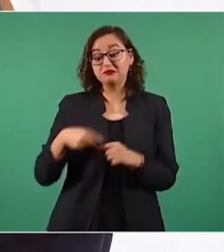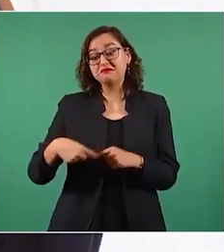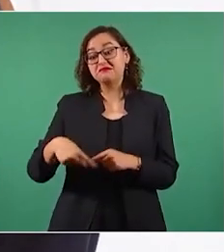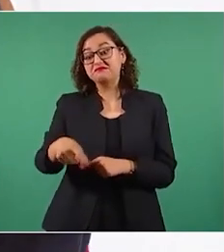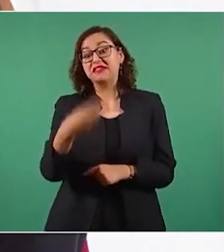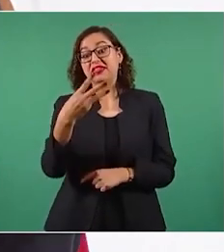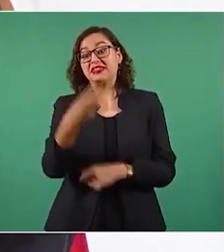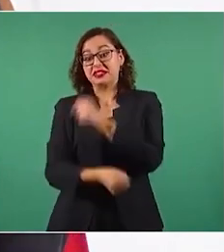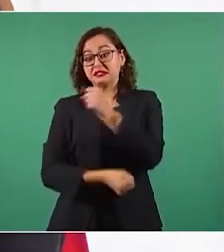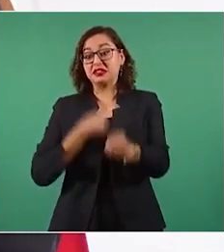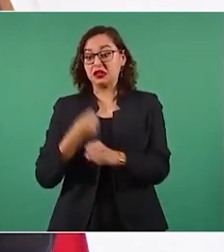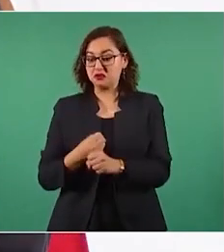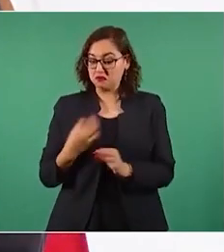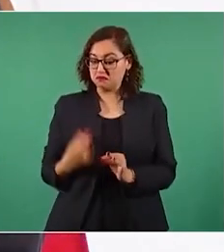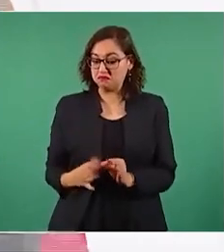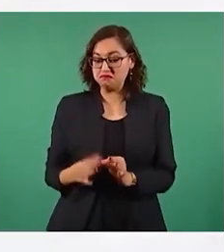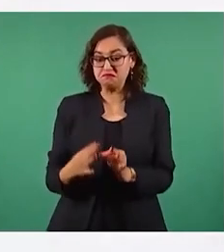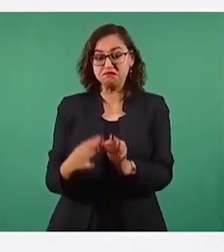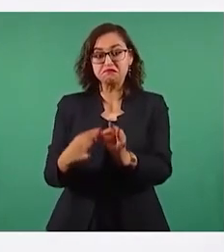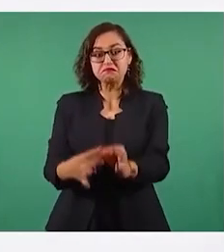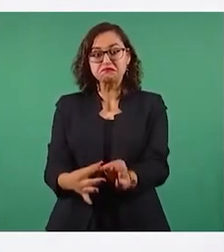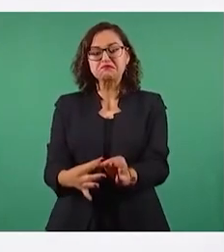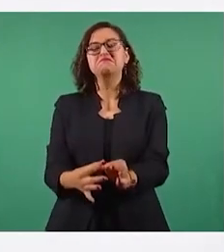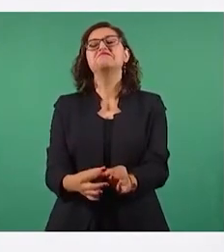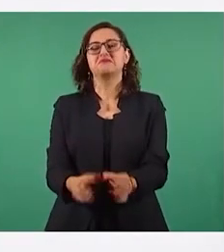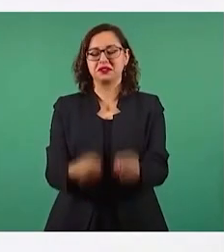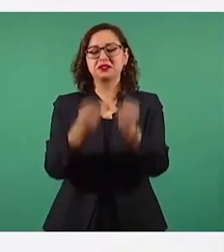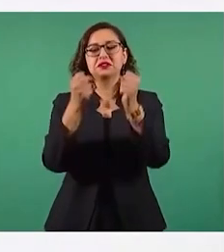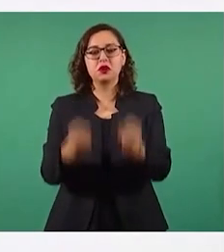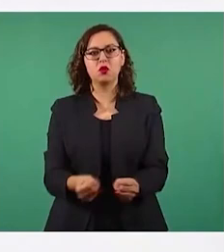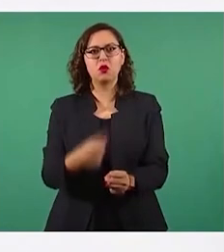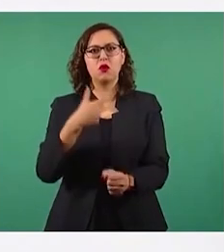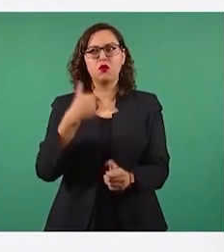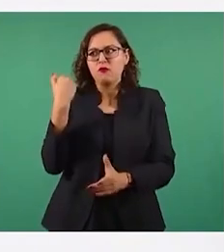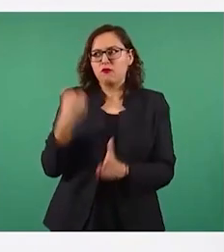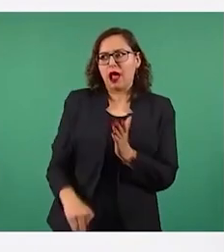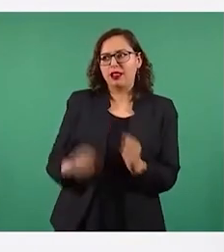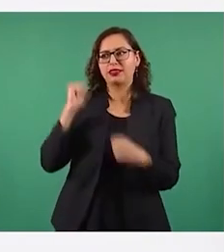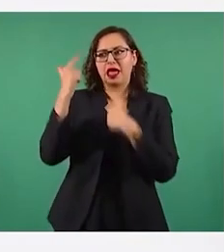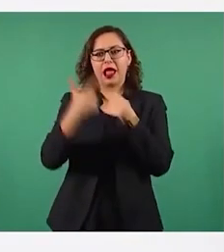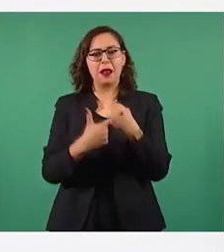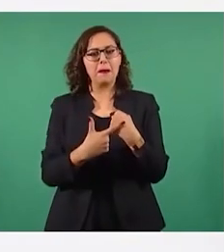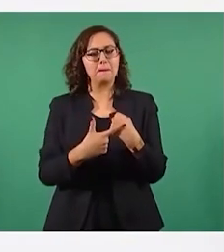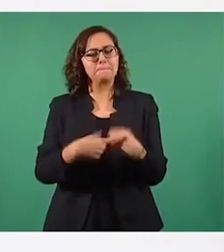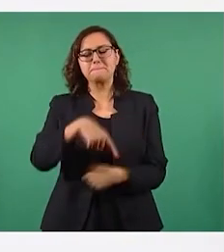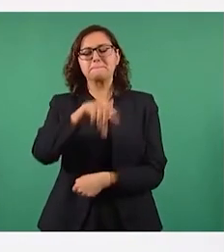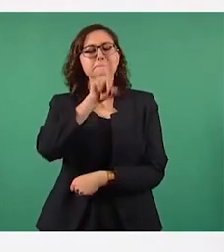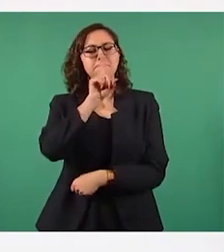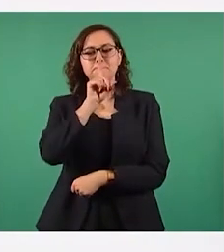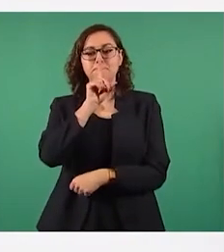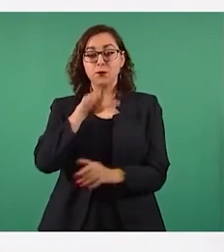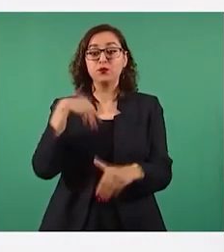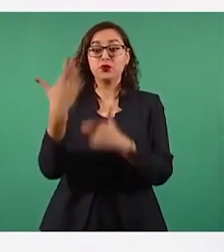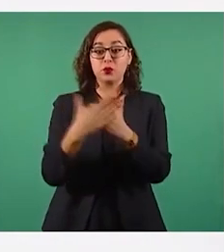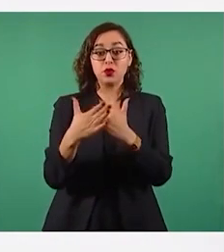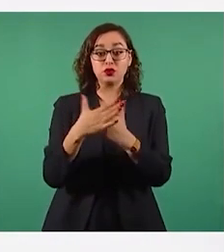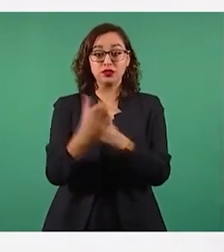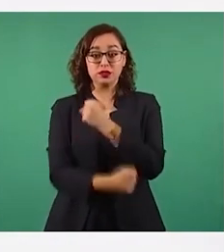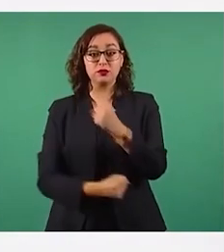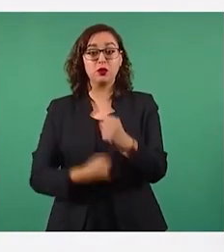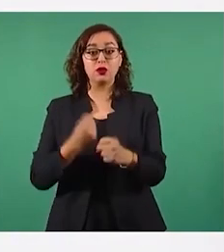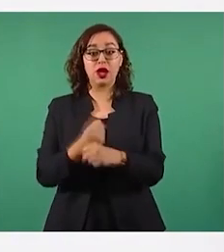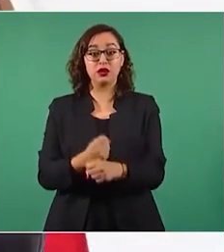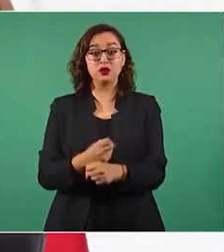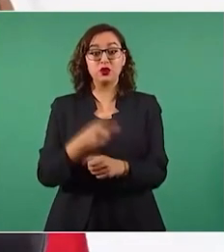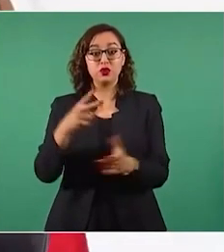transformación y no dejaremos ningún pendiente cuando esté entregando la banda presidencial